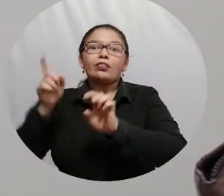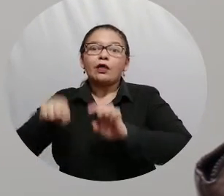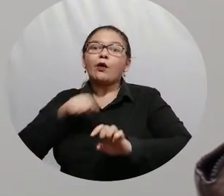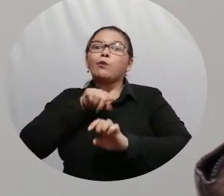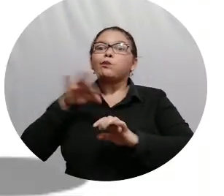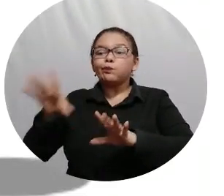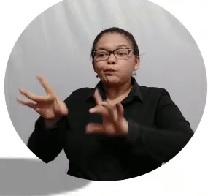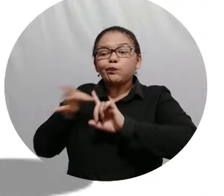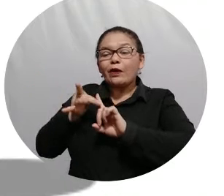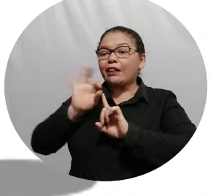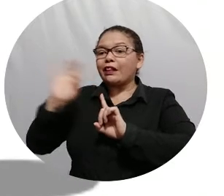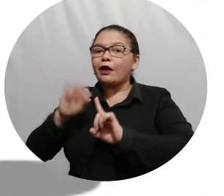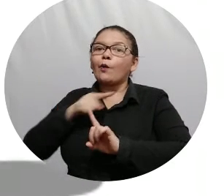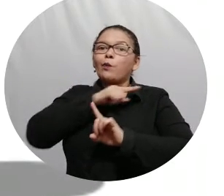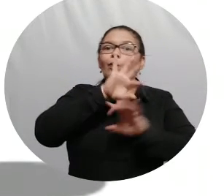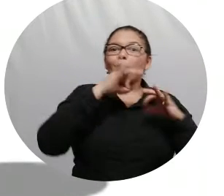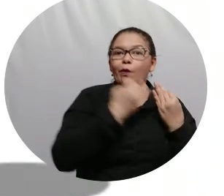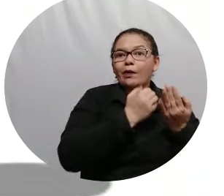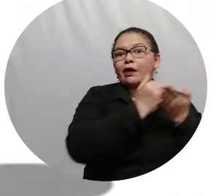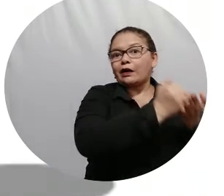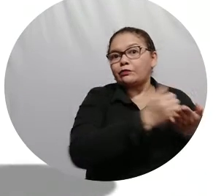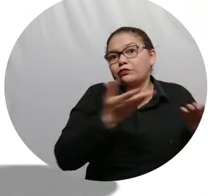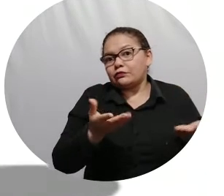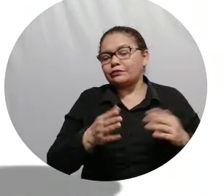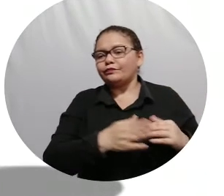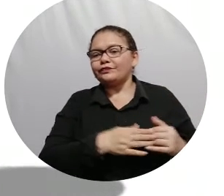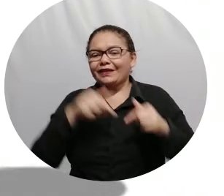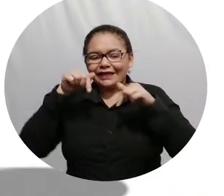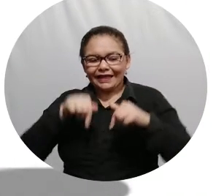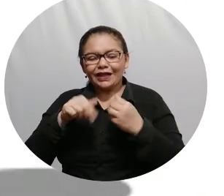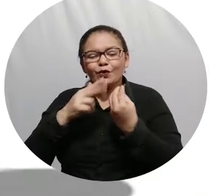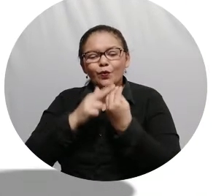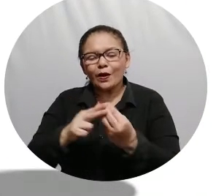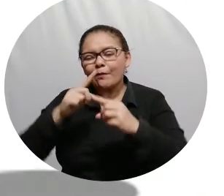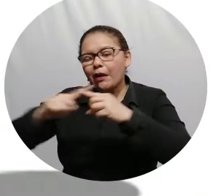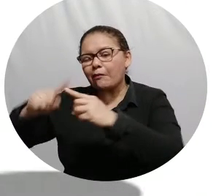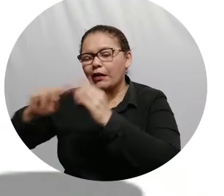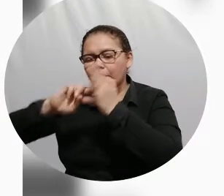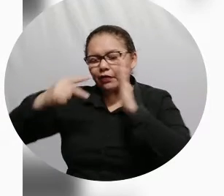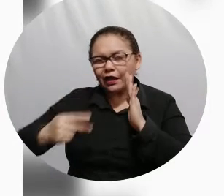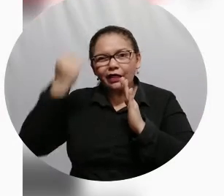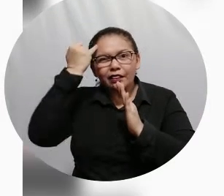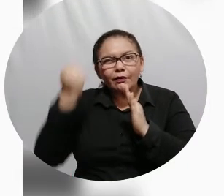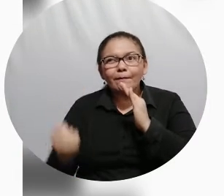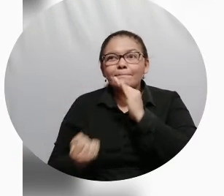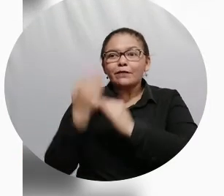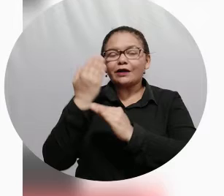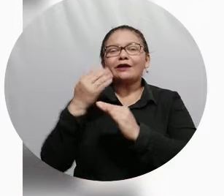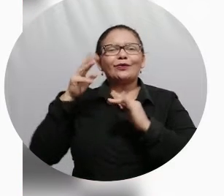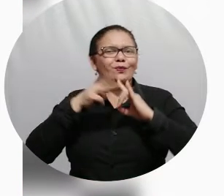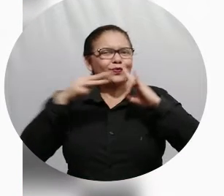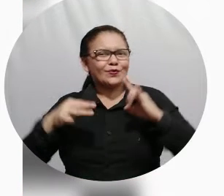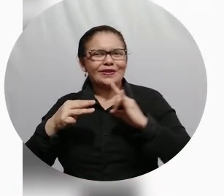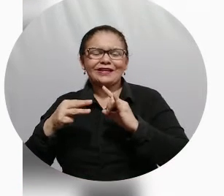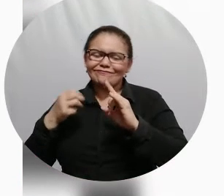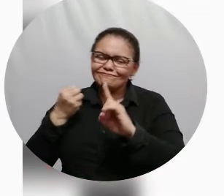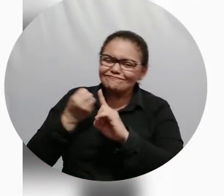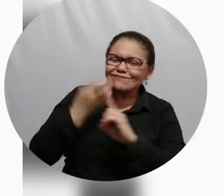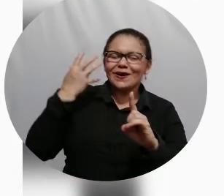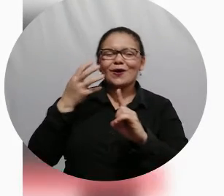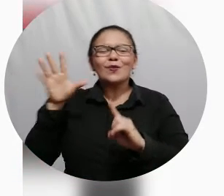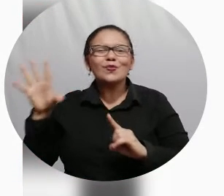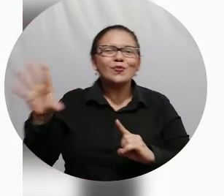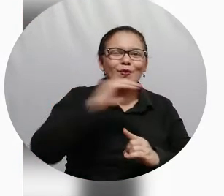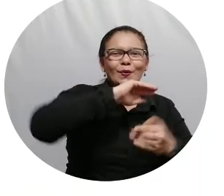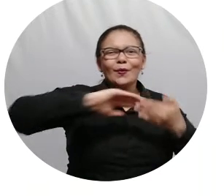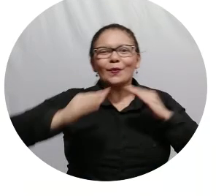nuestros familiares. A partir del desarrollo de herramientas tecnológicas y estrategias innovadoras, Unimagdalena propende por el cuidado de toda